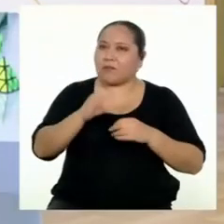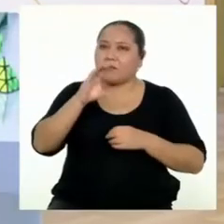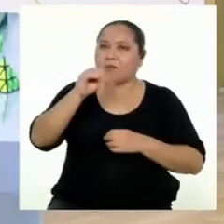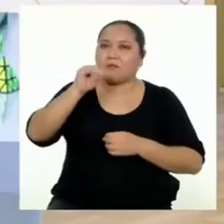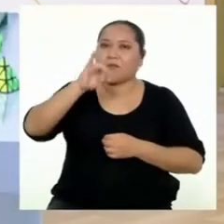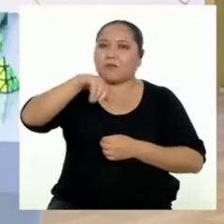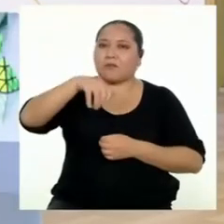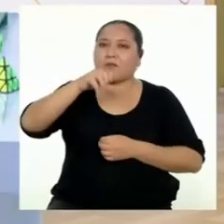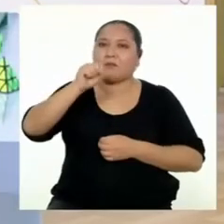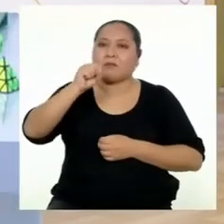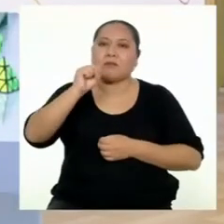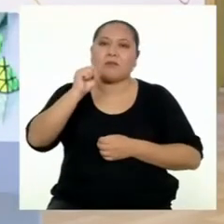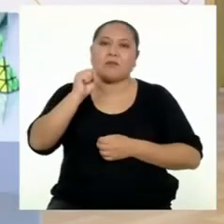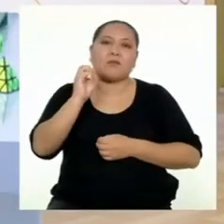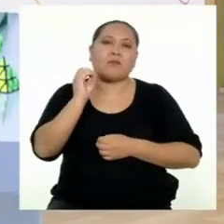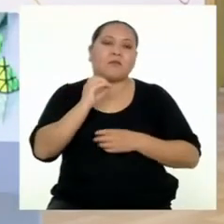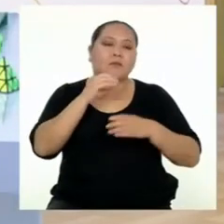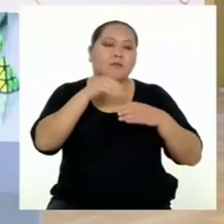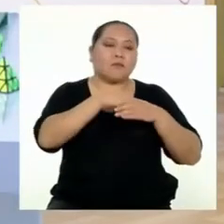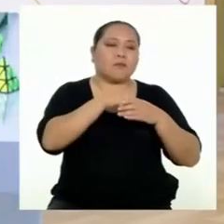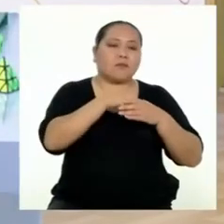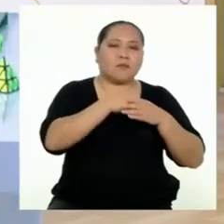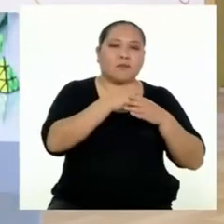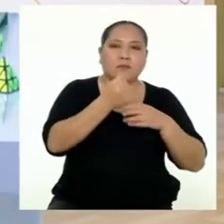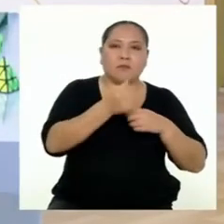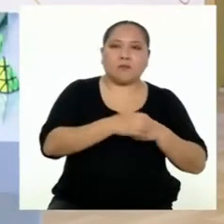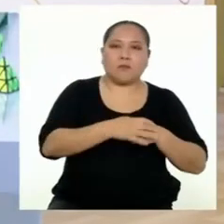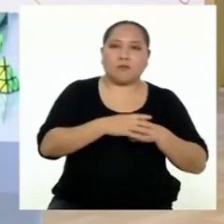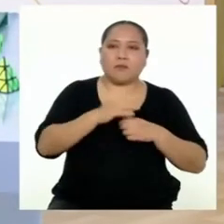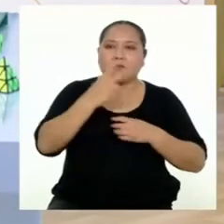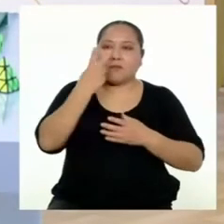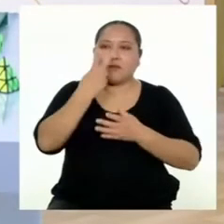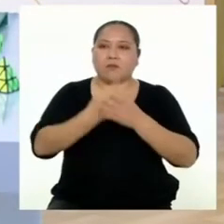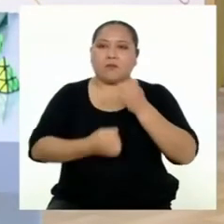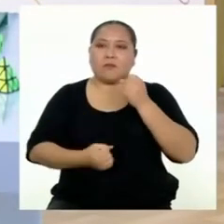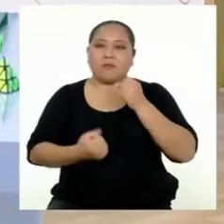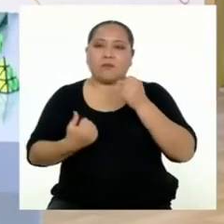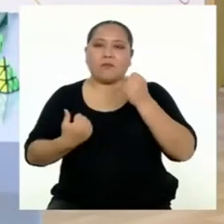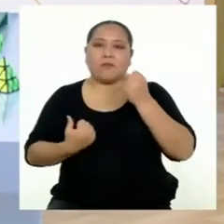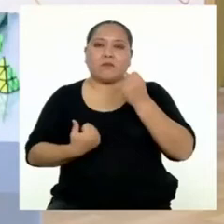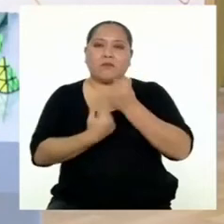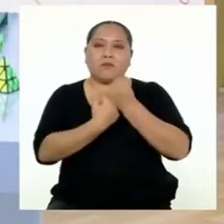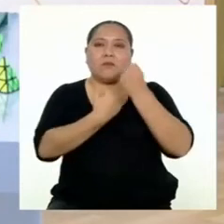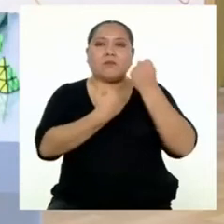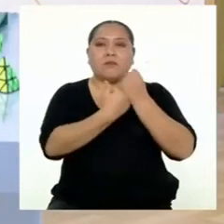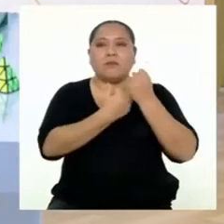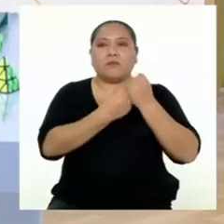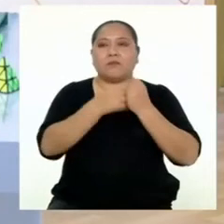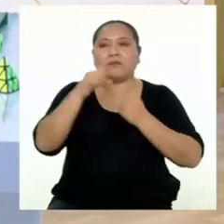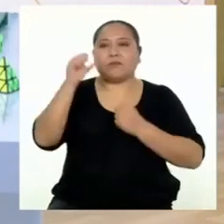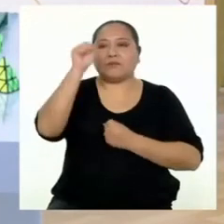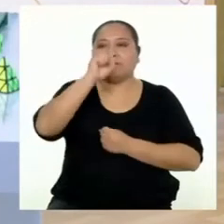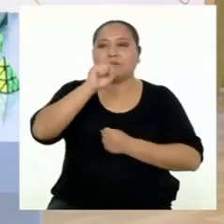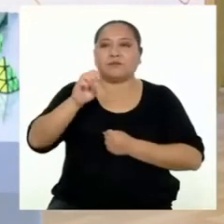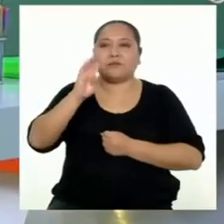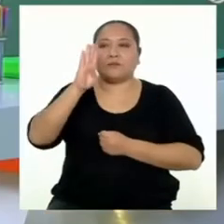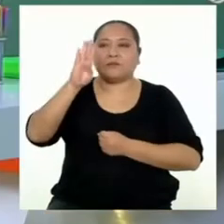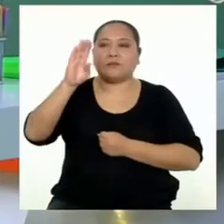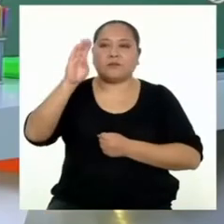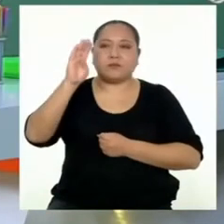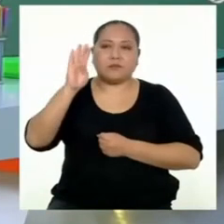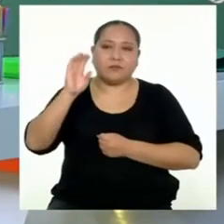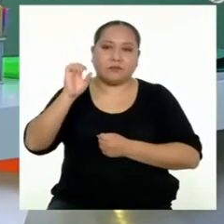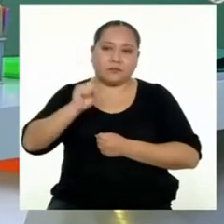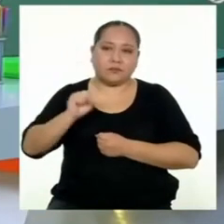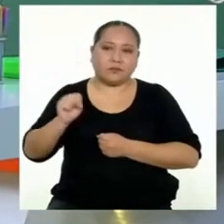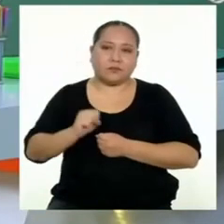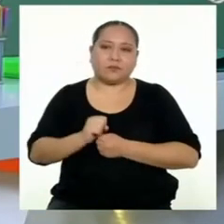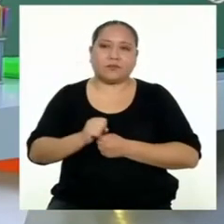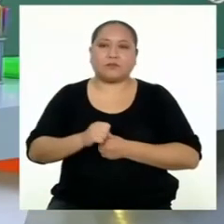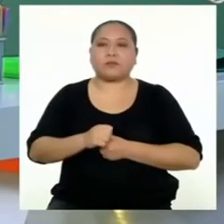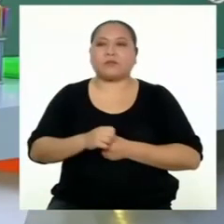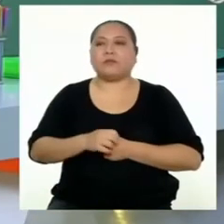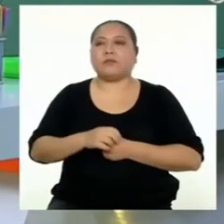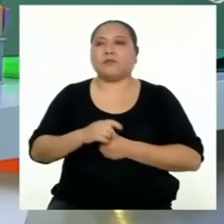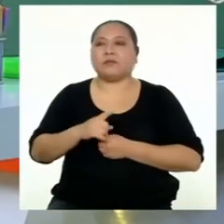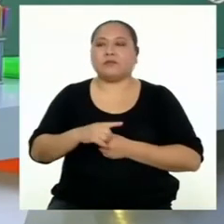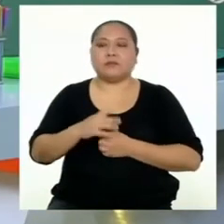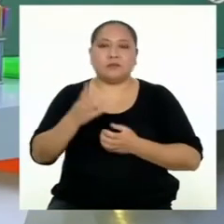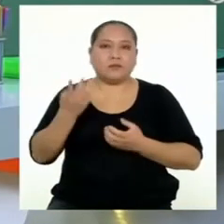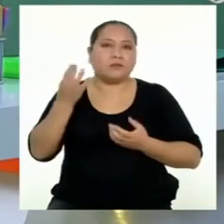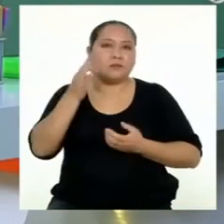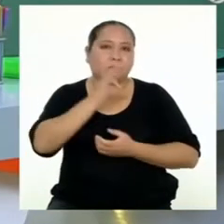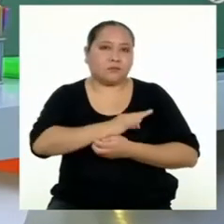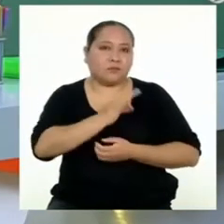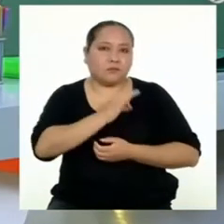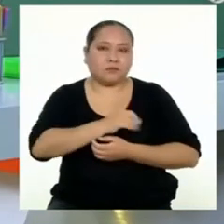cajas o bancos, ambos respaldados por la superintendencia de Banca, Seguros y AFP. Hay que sacarle